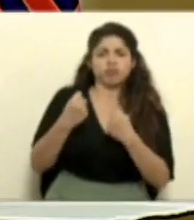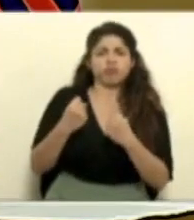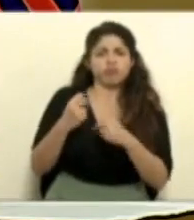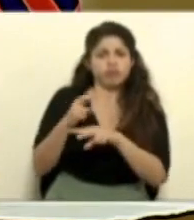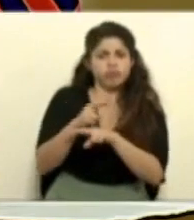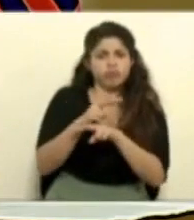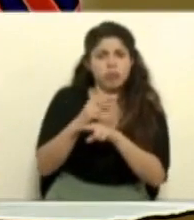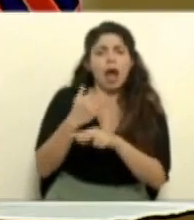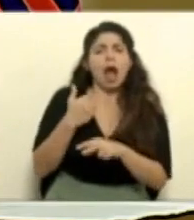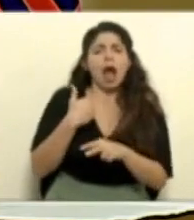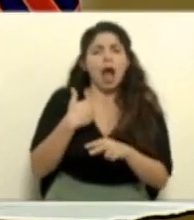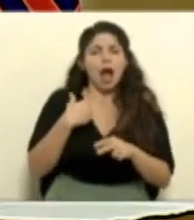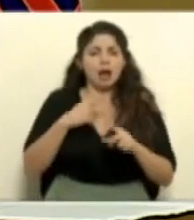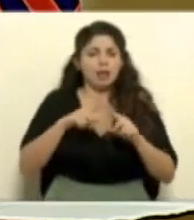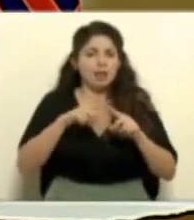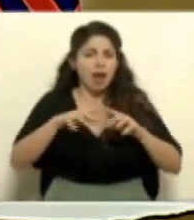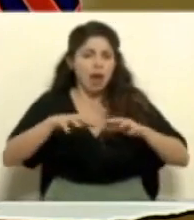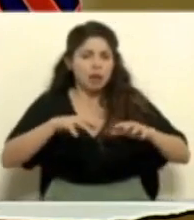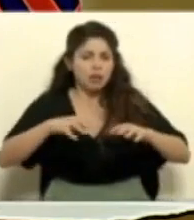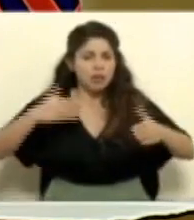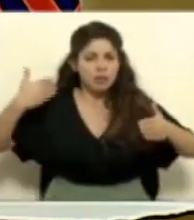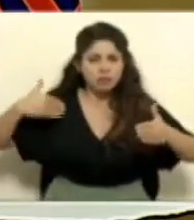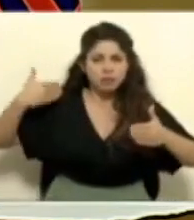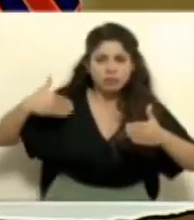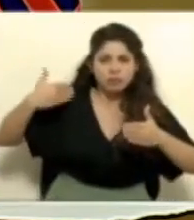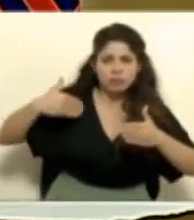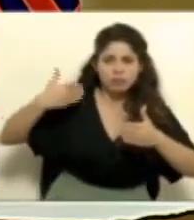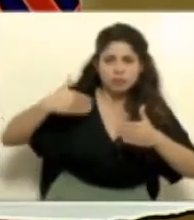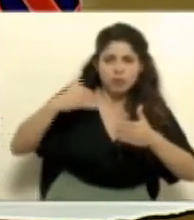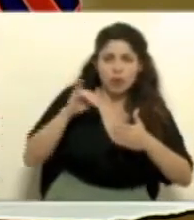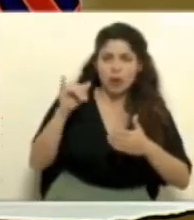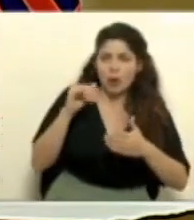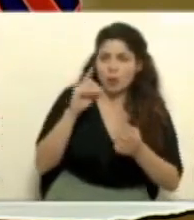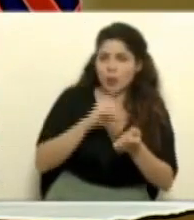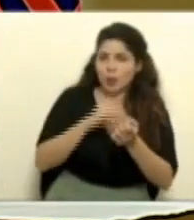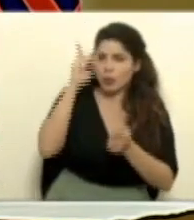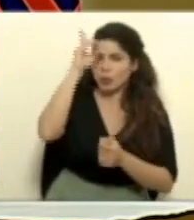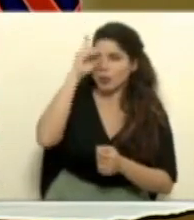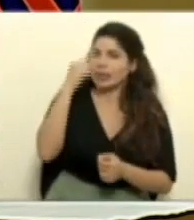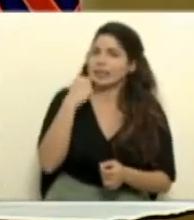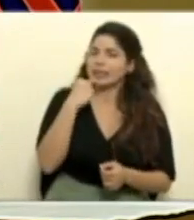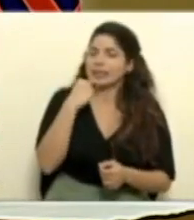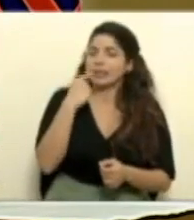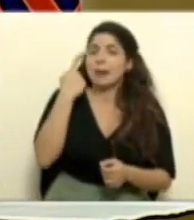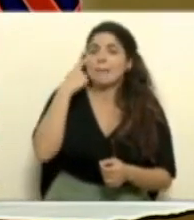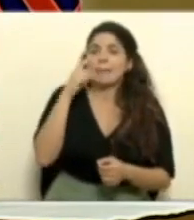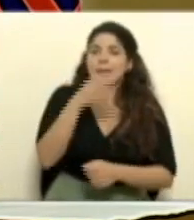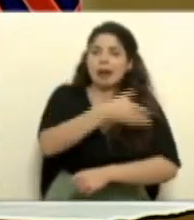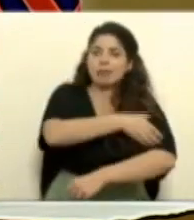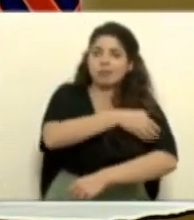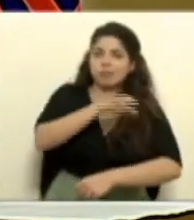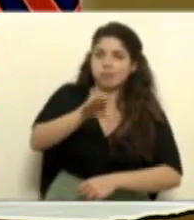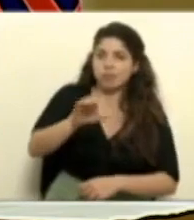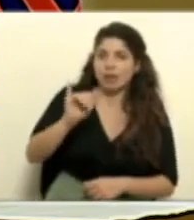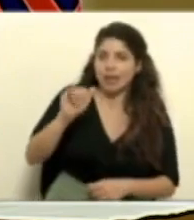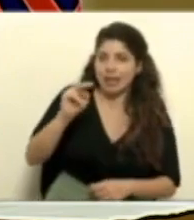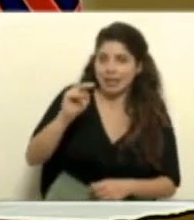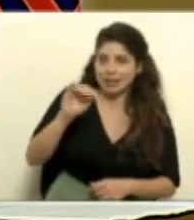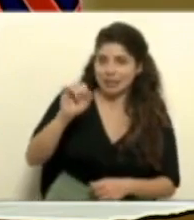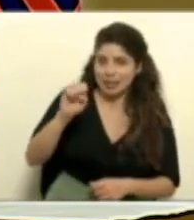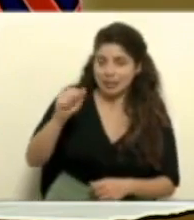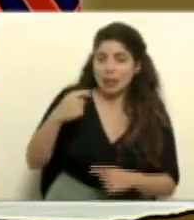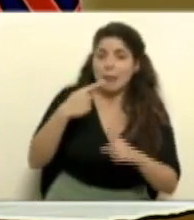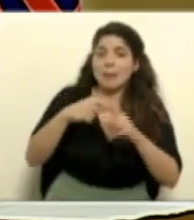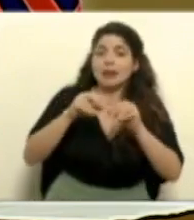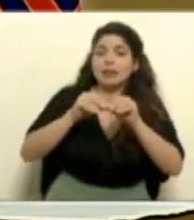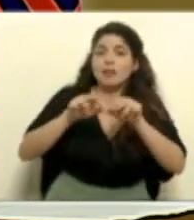existe una serie de actividades que se han venido haciendo como menciona el doctor Salas para darle fortalecimiento a la incienza y a toda la red